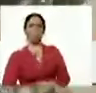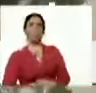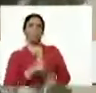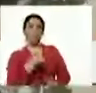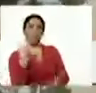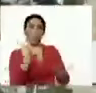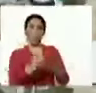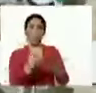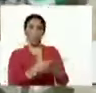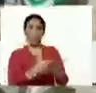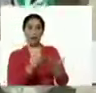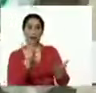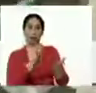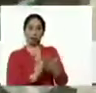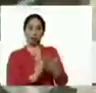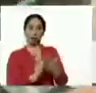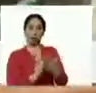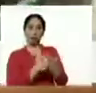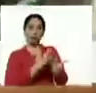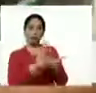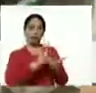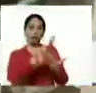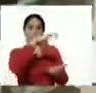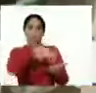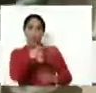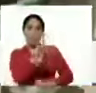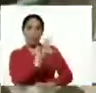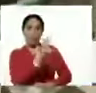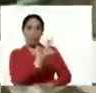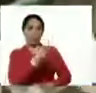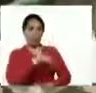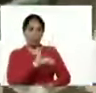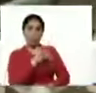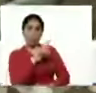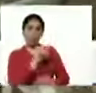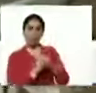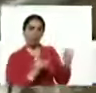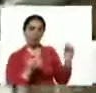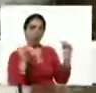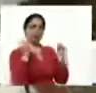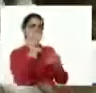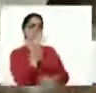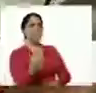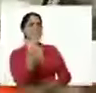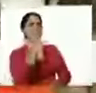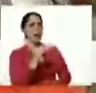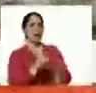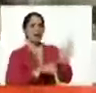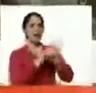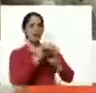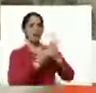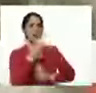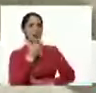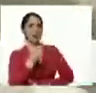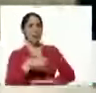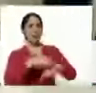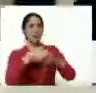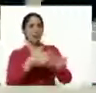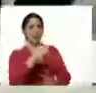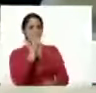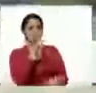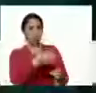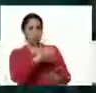financiada a través de unos créditos del Estado venezolano, y aquí estamos creciendo cada día más, como lo dijo el ministro aquí presente,